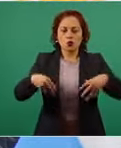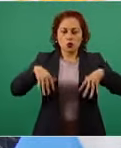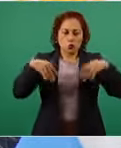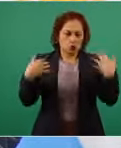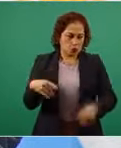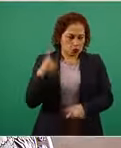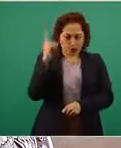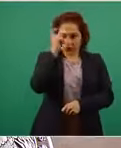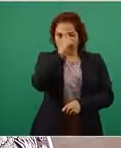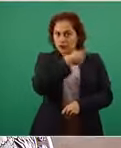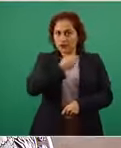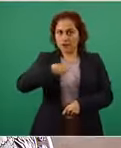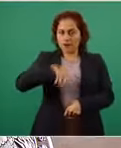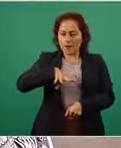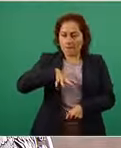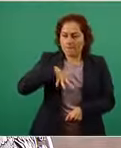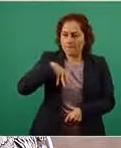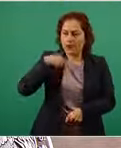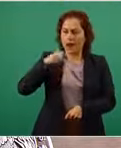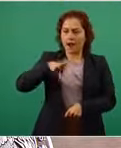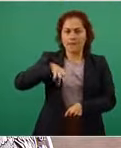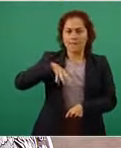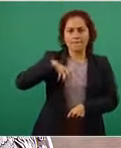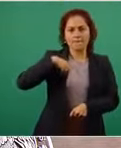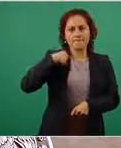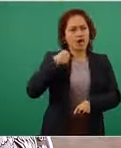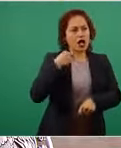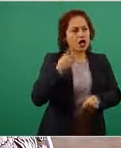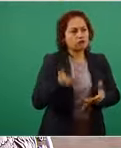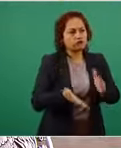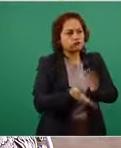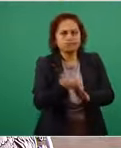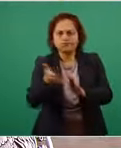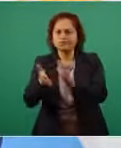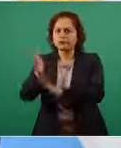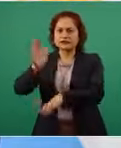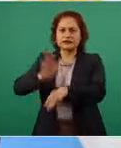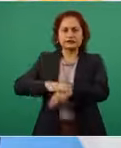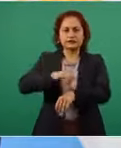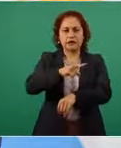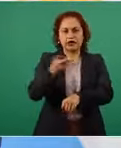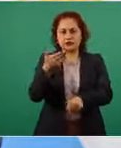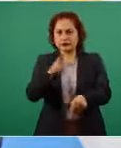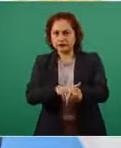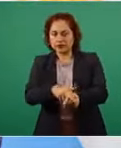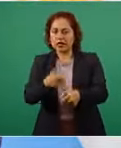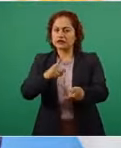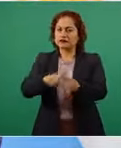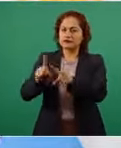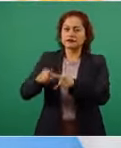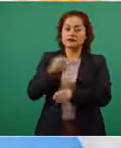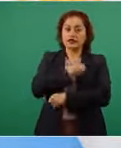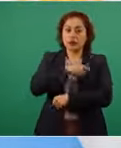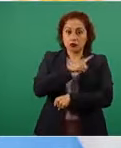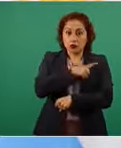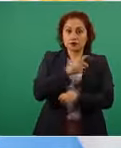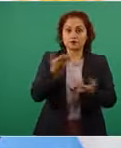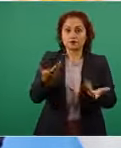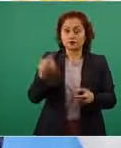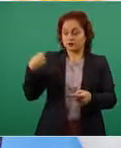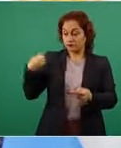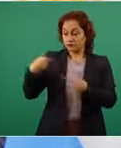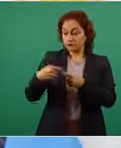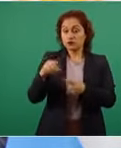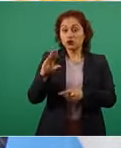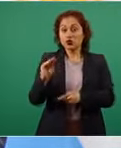ese sistema de salud y utilizamos alrededor de 90 días para hacer y para proveernos de